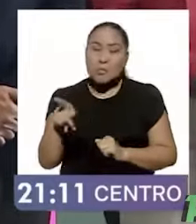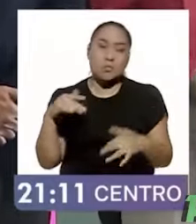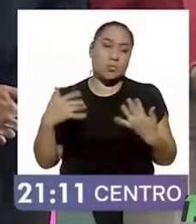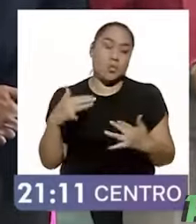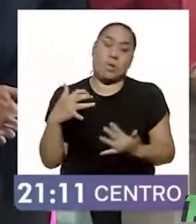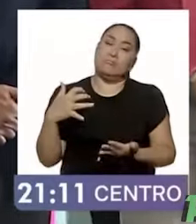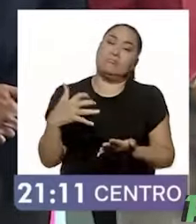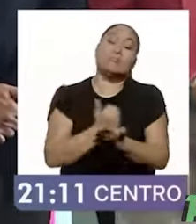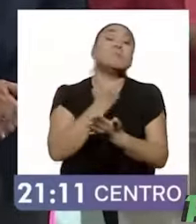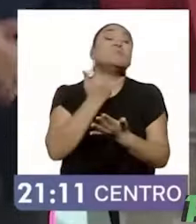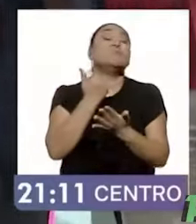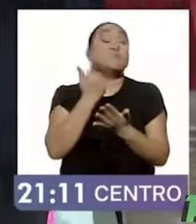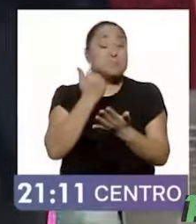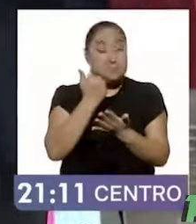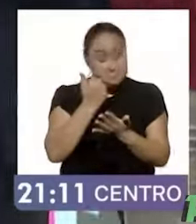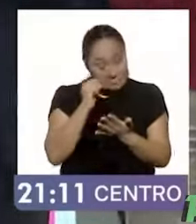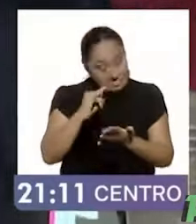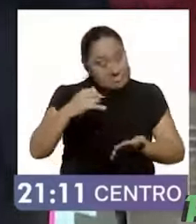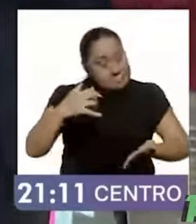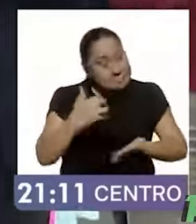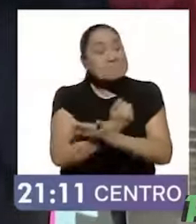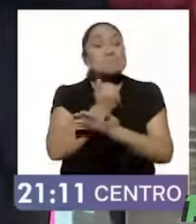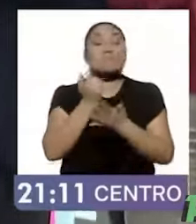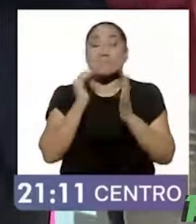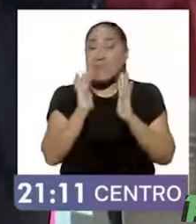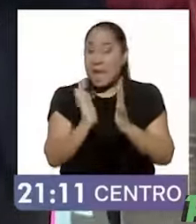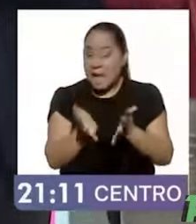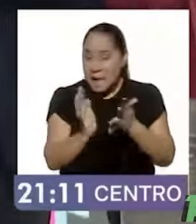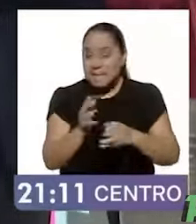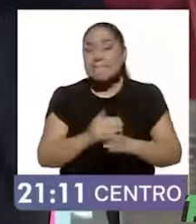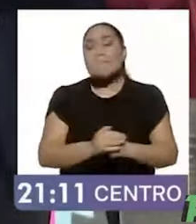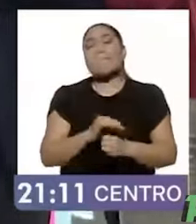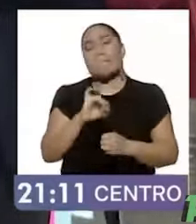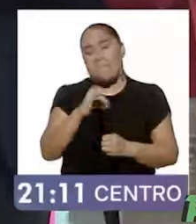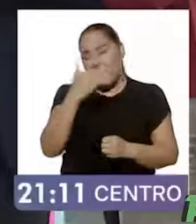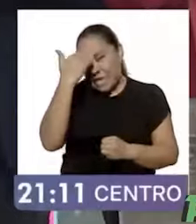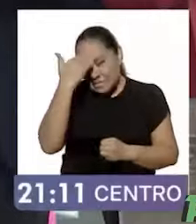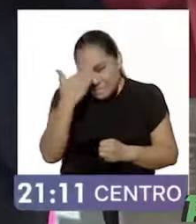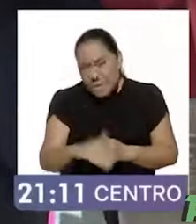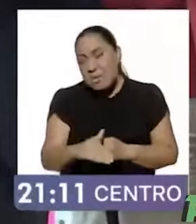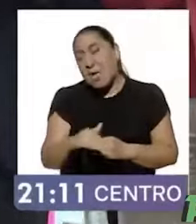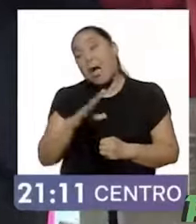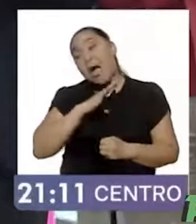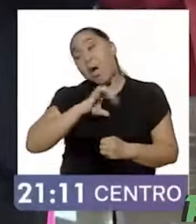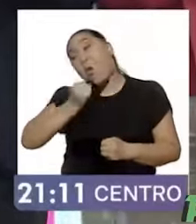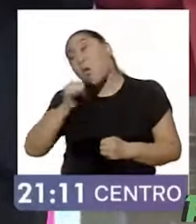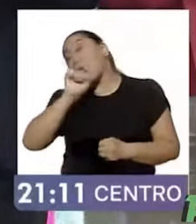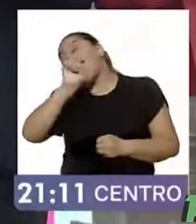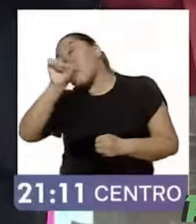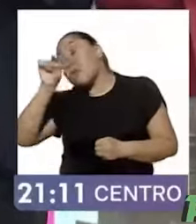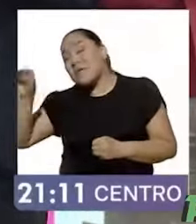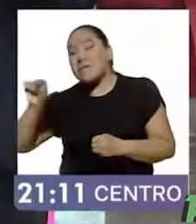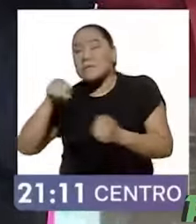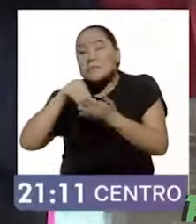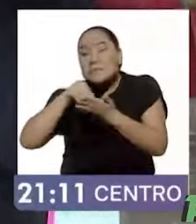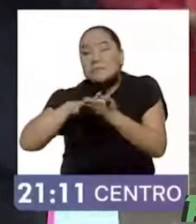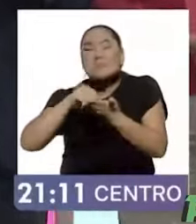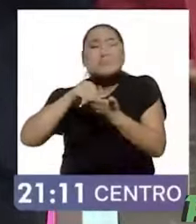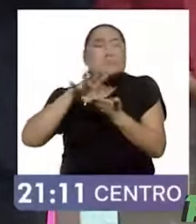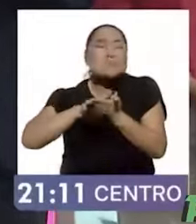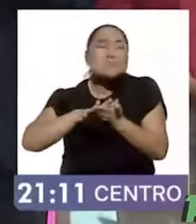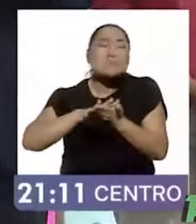triunfadores. Sabemos que hay otros datos, como ha habido en todo el